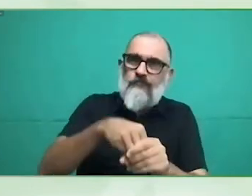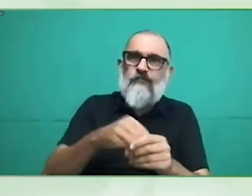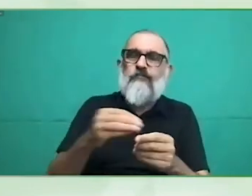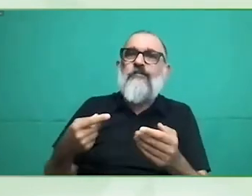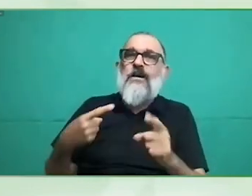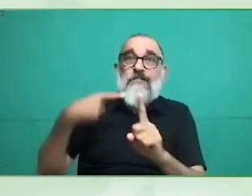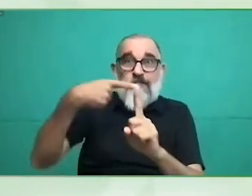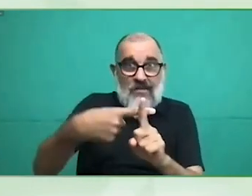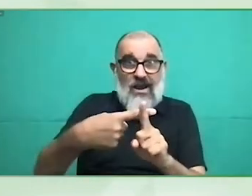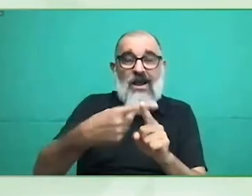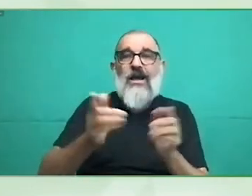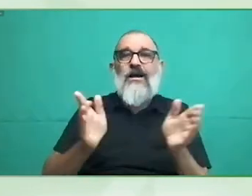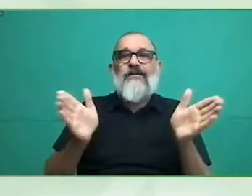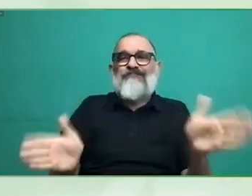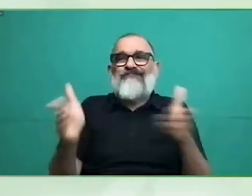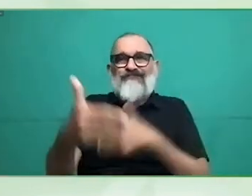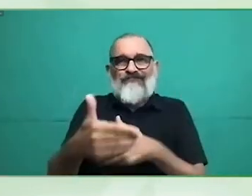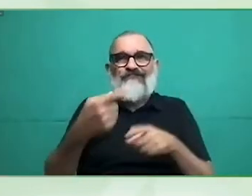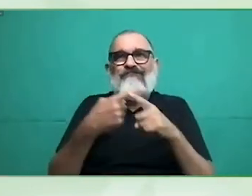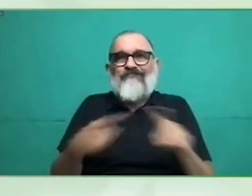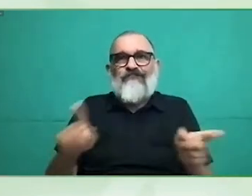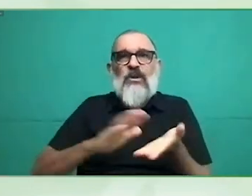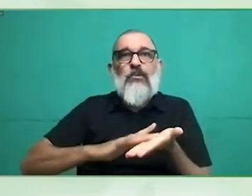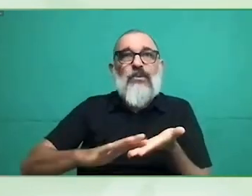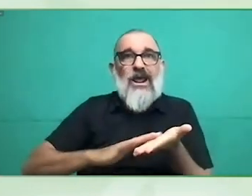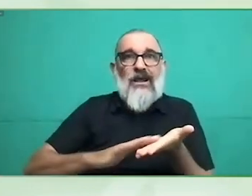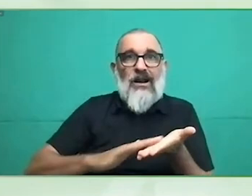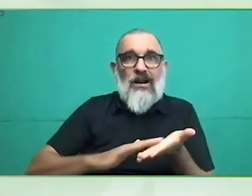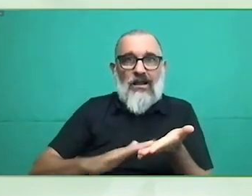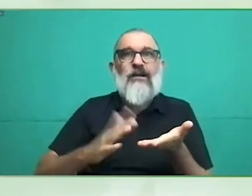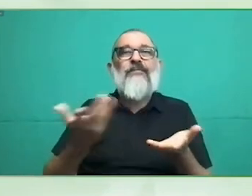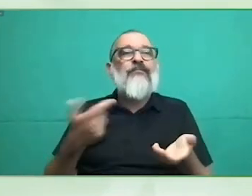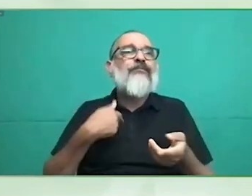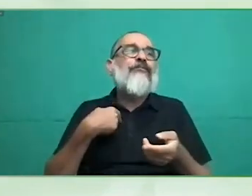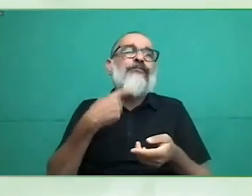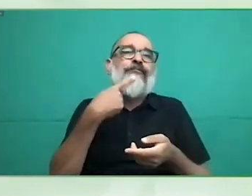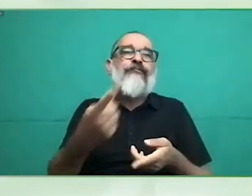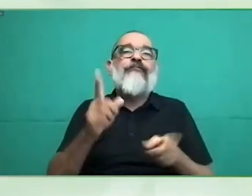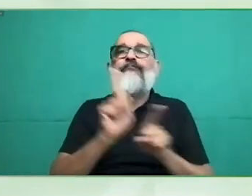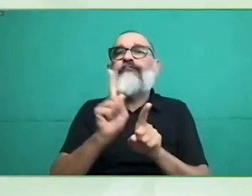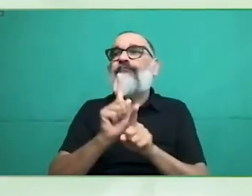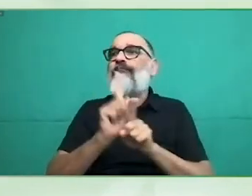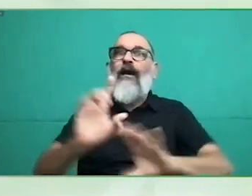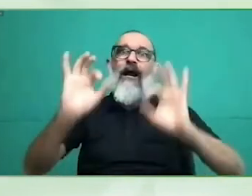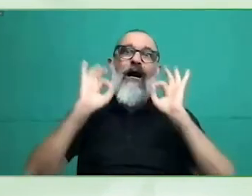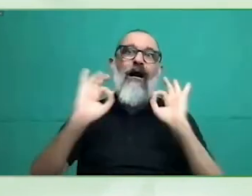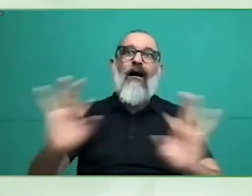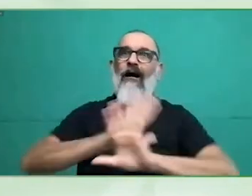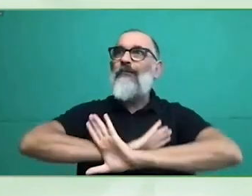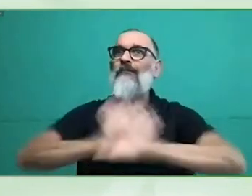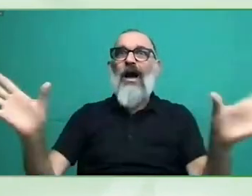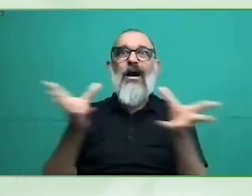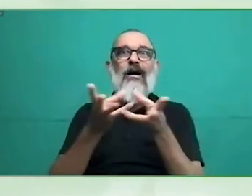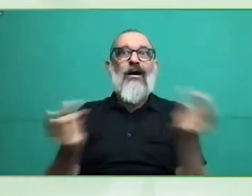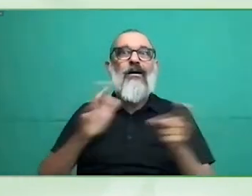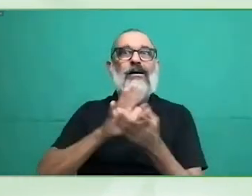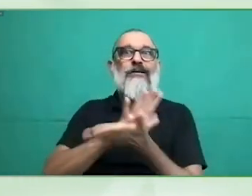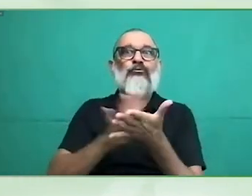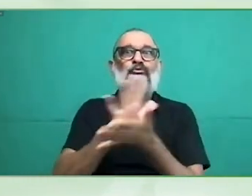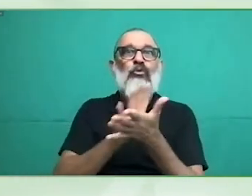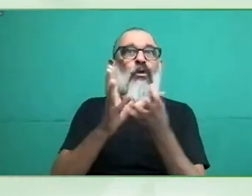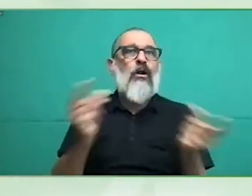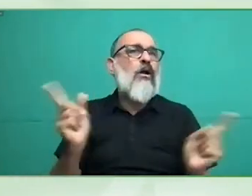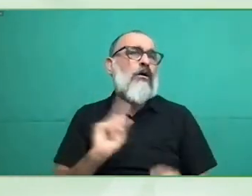o no lo manejan con soltura y de una manera suficiente como para que les permita estar seguros de que están